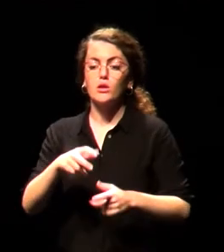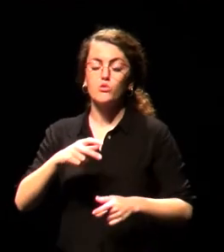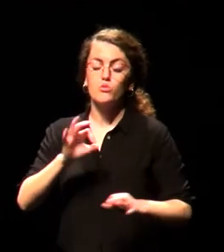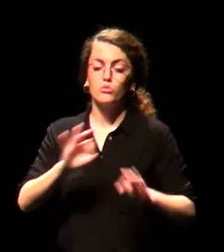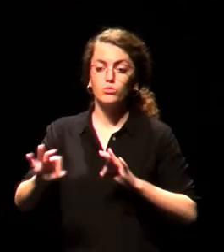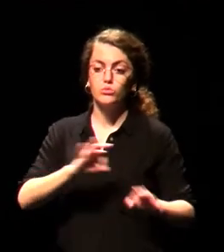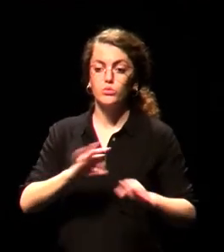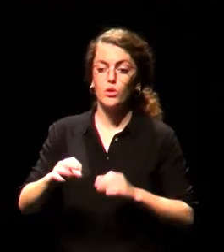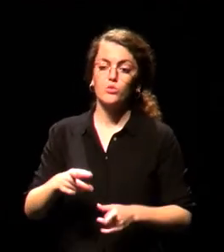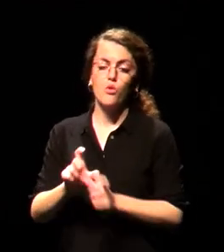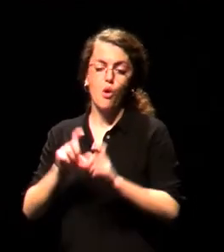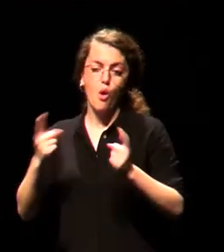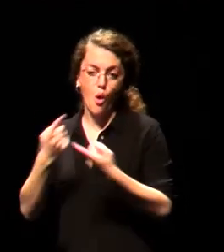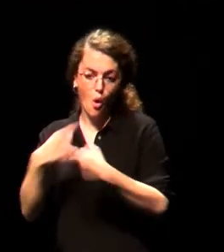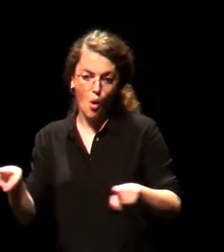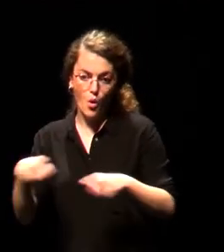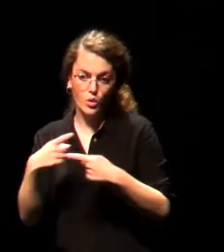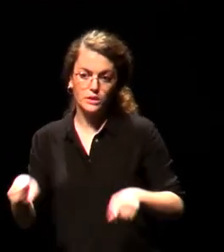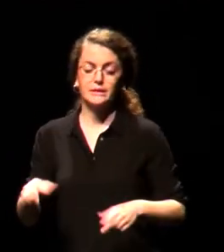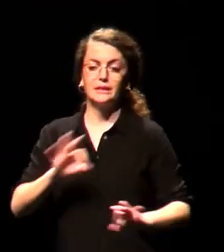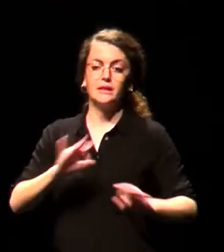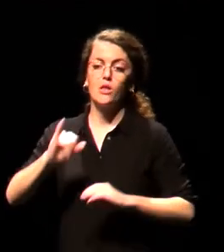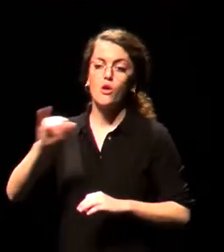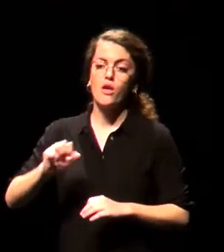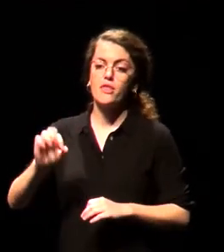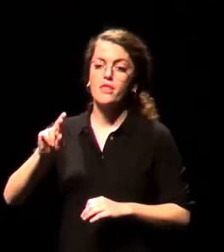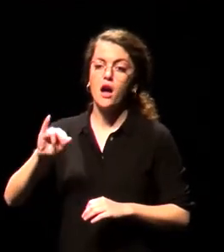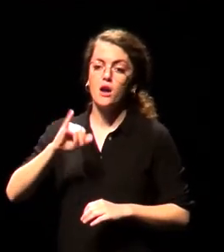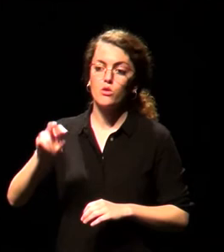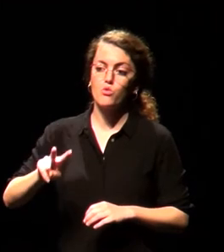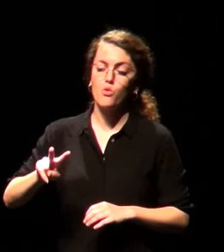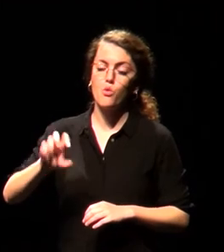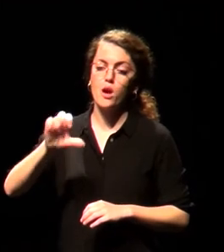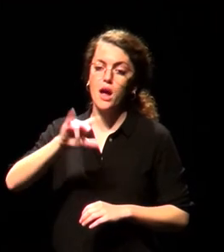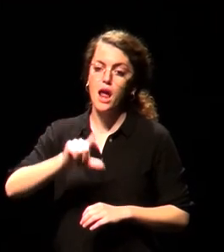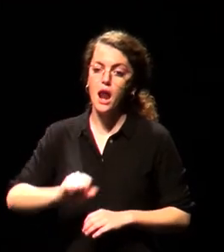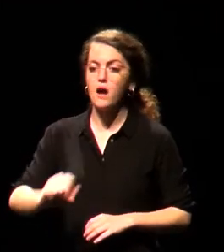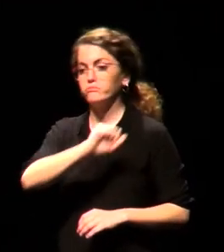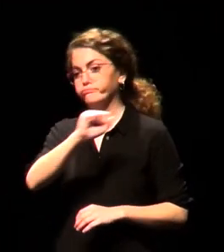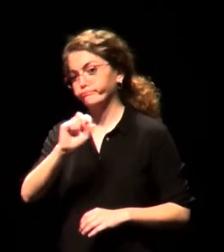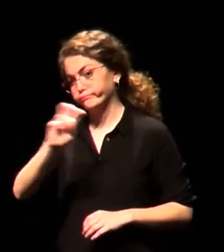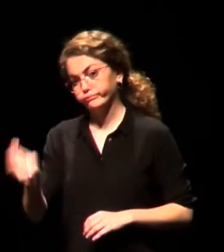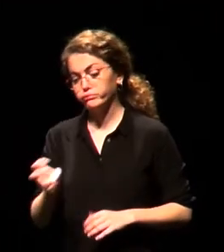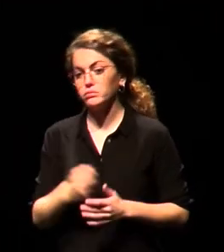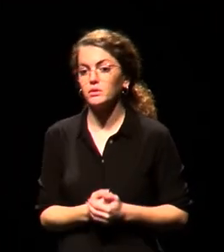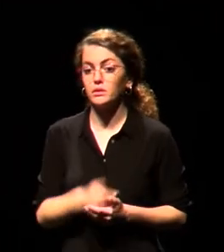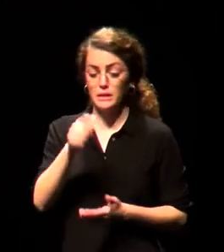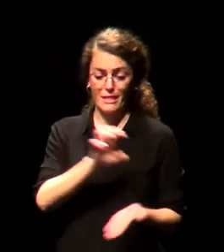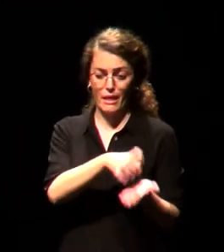España, el Teatro de la Zarzuela y el Centro Nacional de Difusión Musical. Estos centros artísticos impulsan proyectos pedagógicos